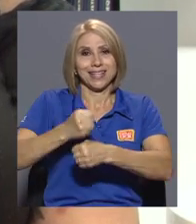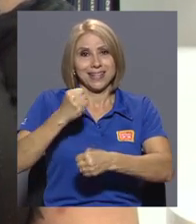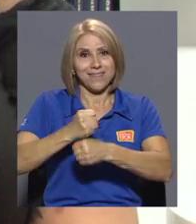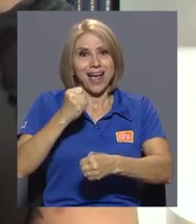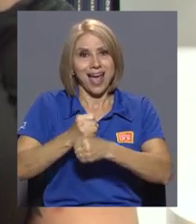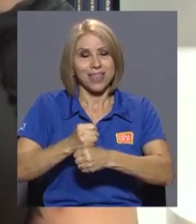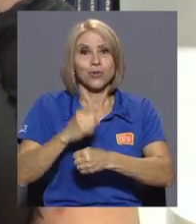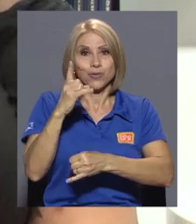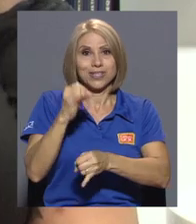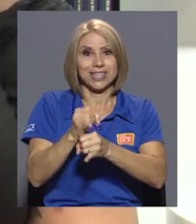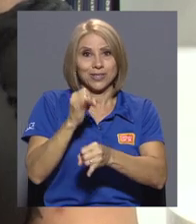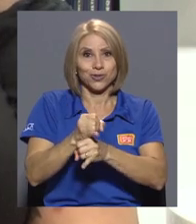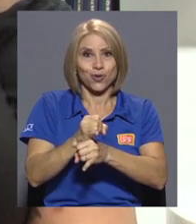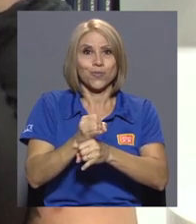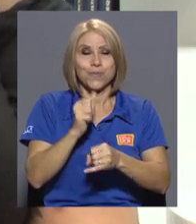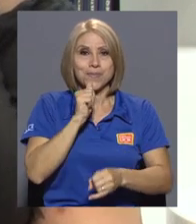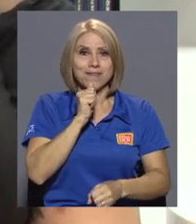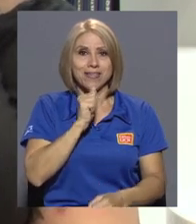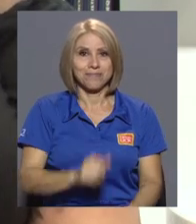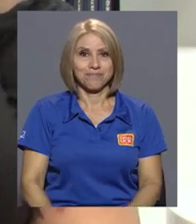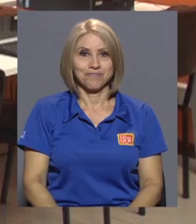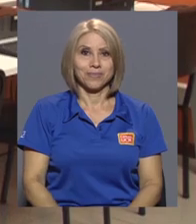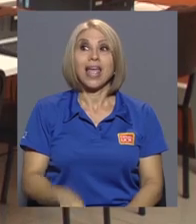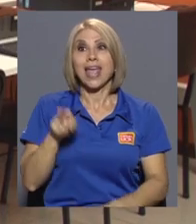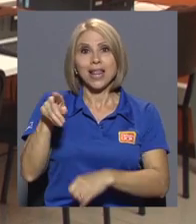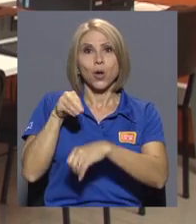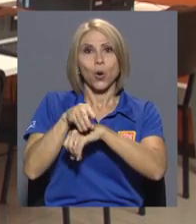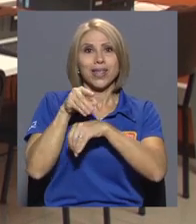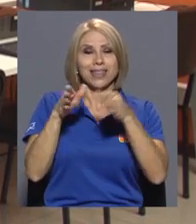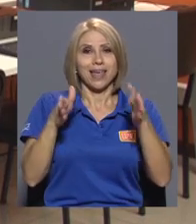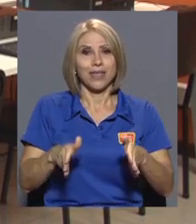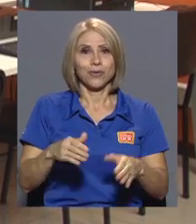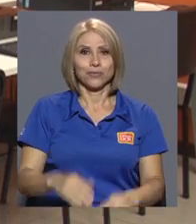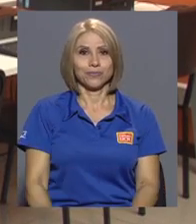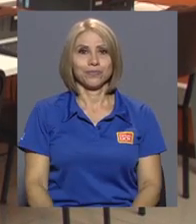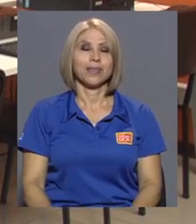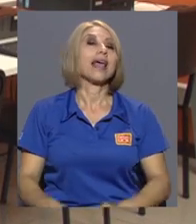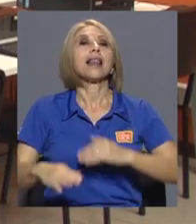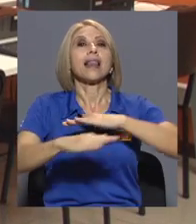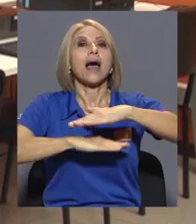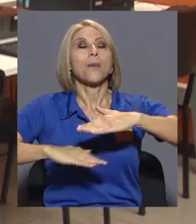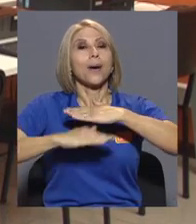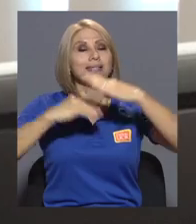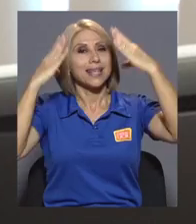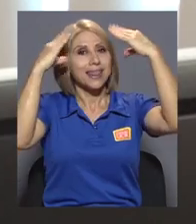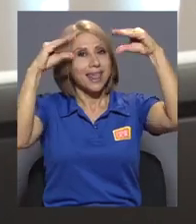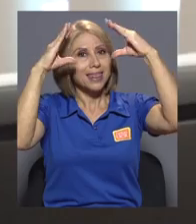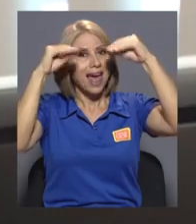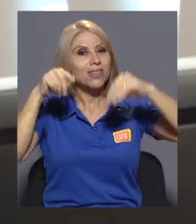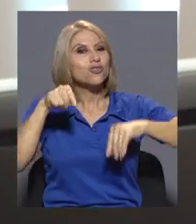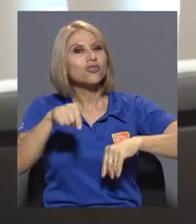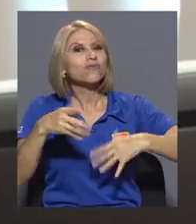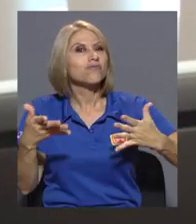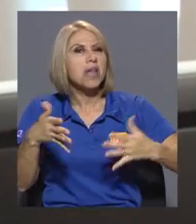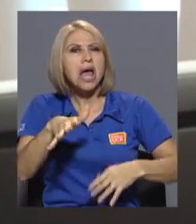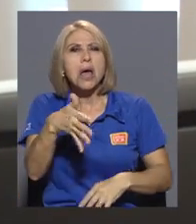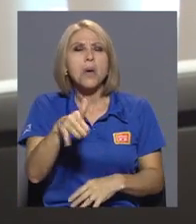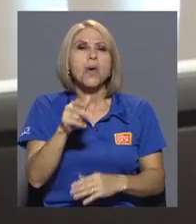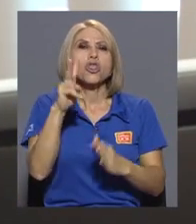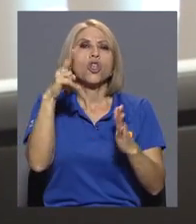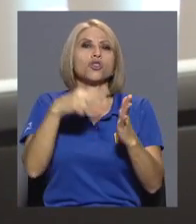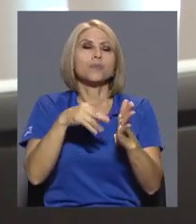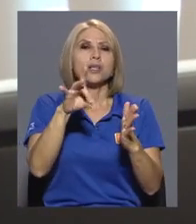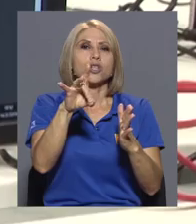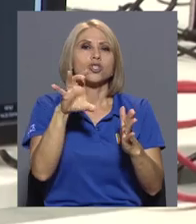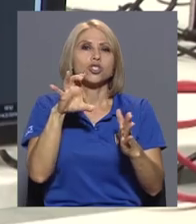en la institución, es una institución privada, como orientador. La base de datos de la herramienta tiene alrededor de 2